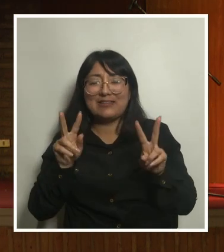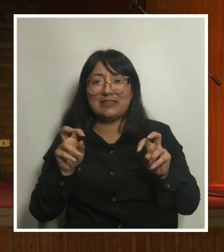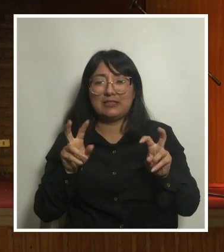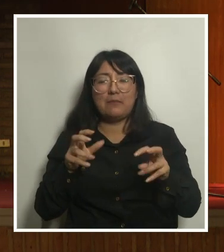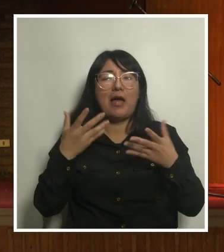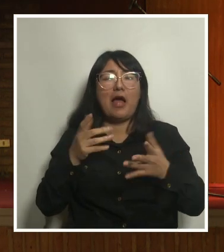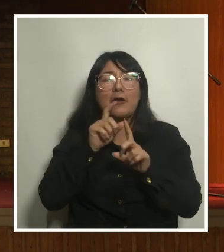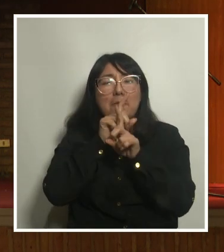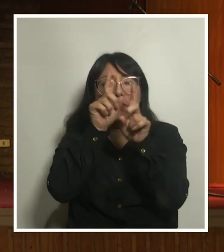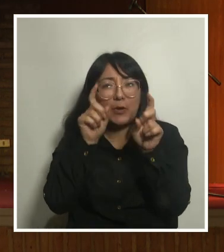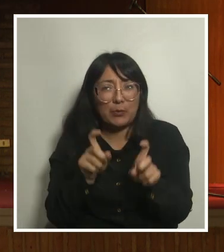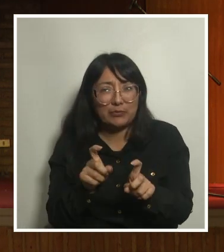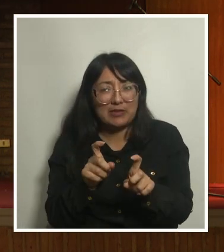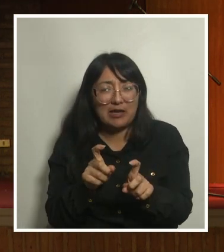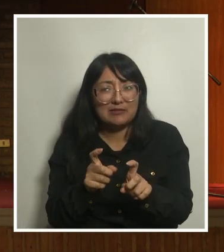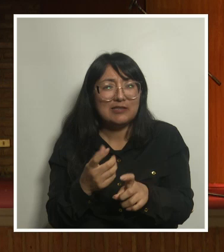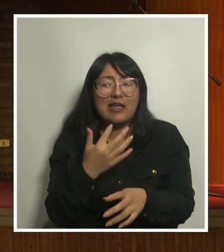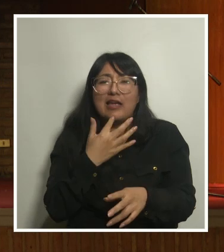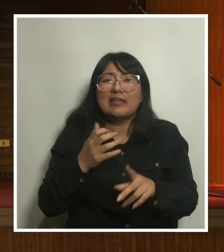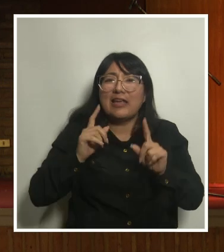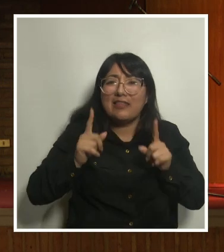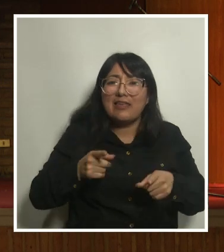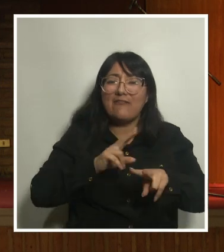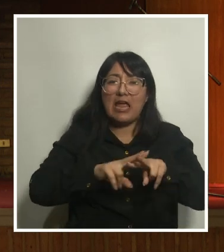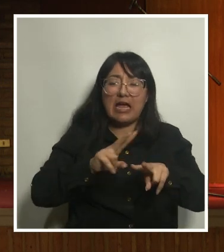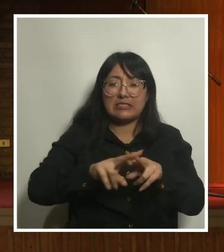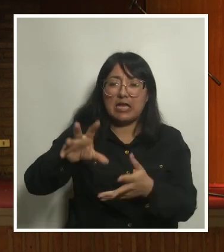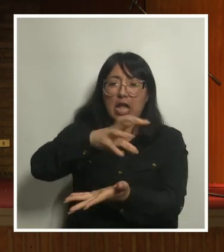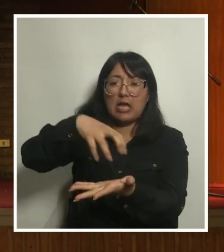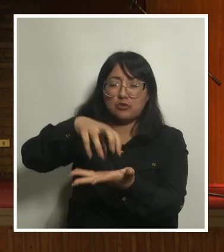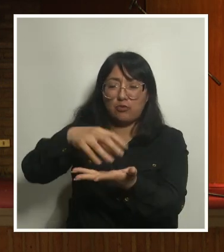la pregunta, ¿qué tiene que hacer la ciudad por mí?